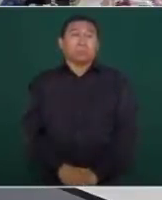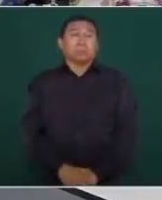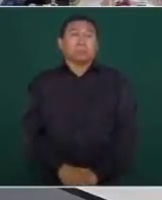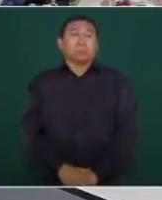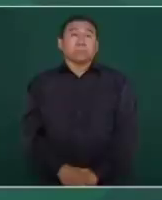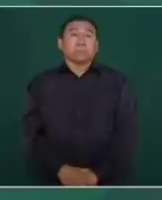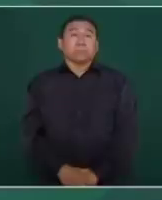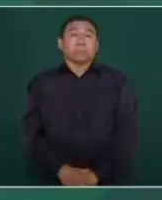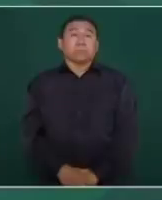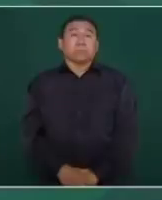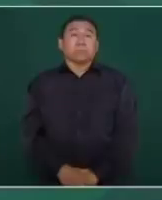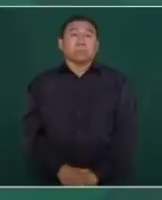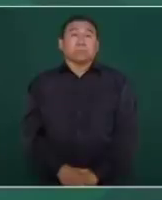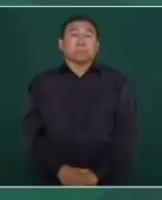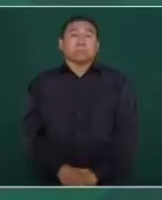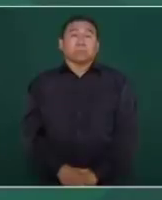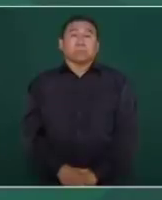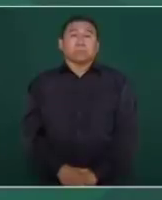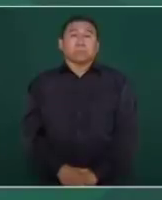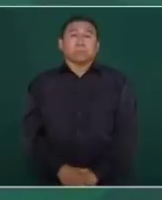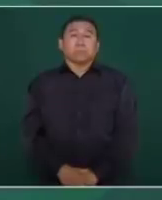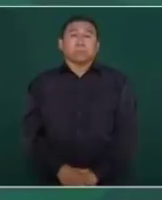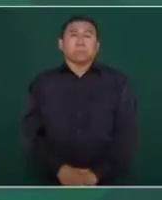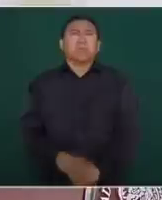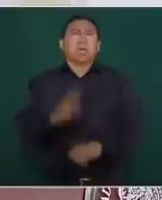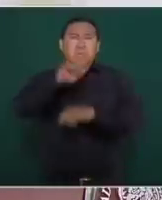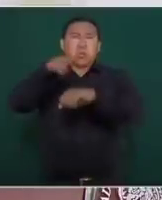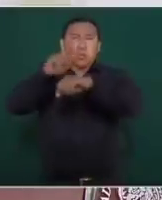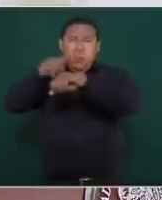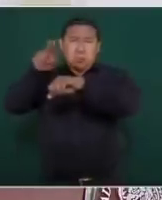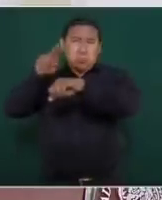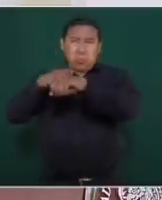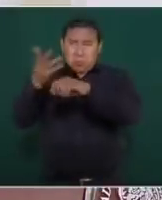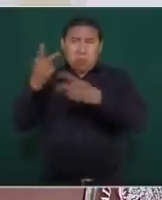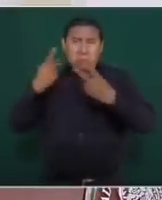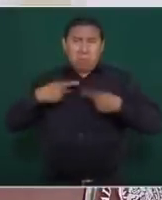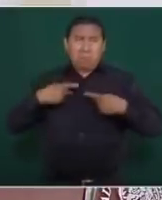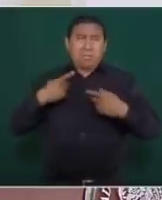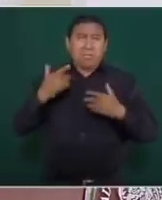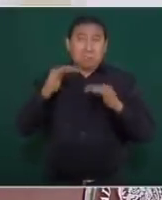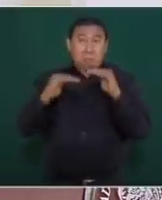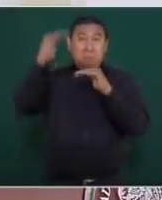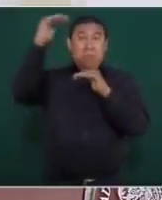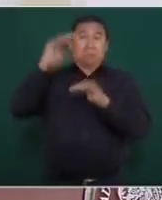ambientalistas de Greenpeace